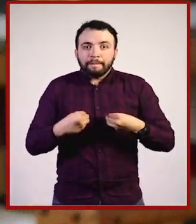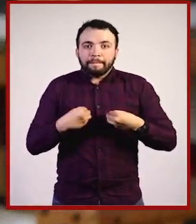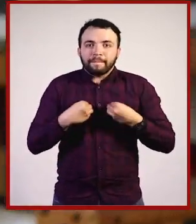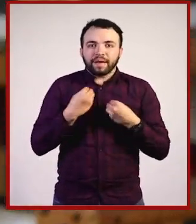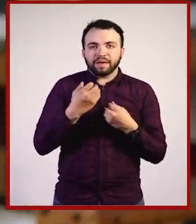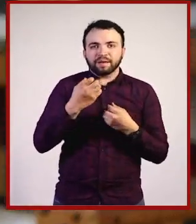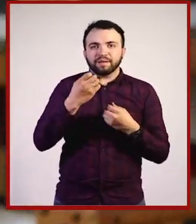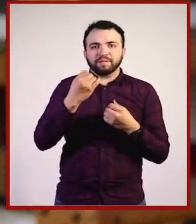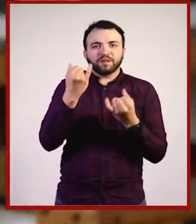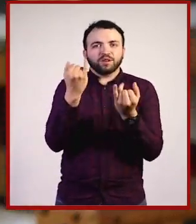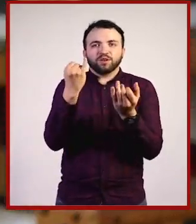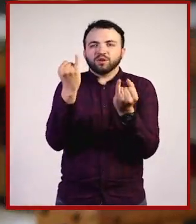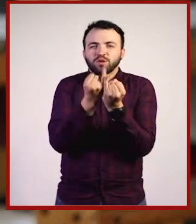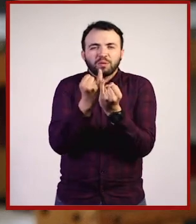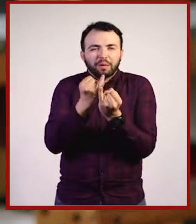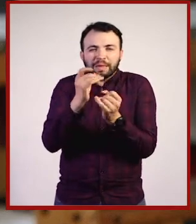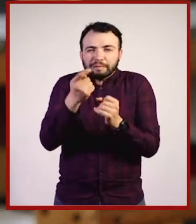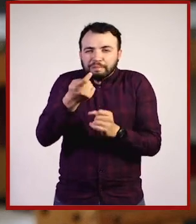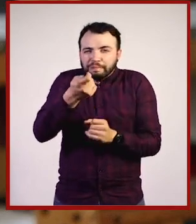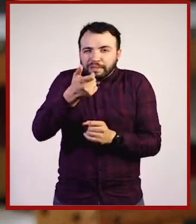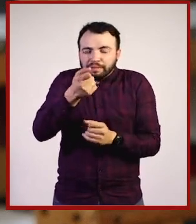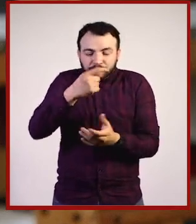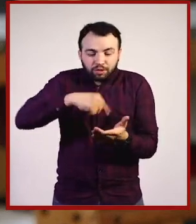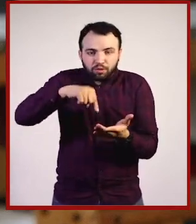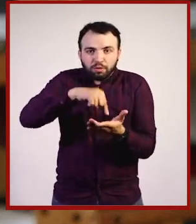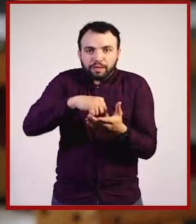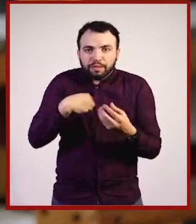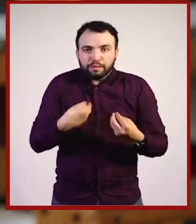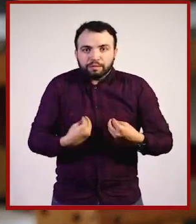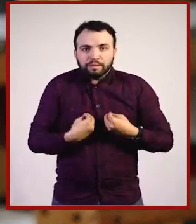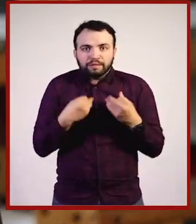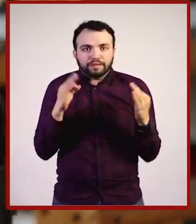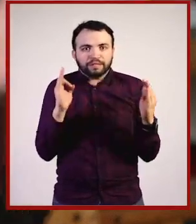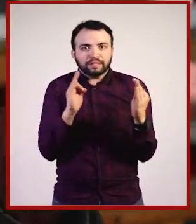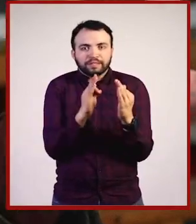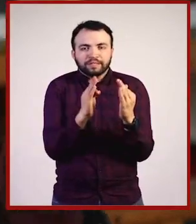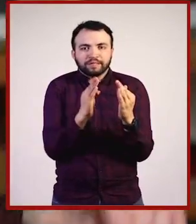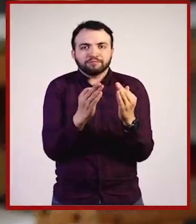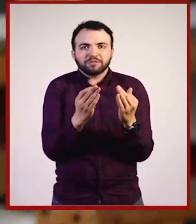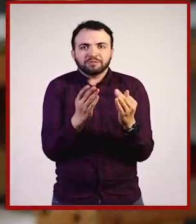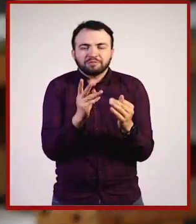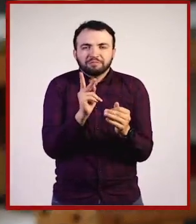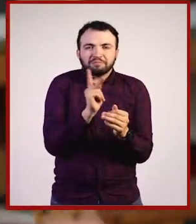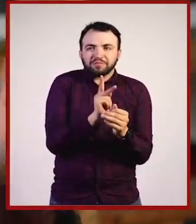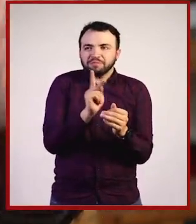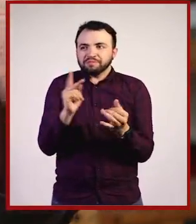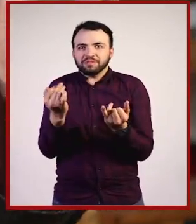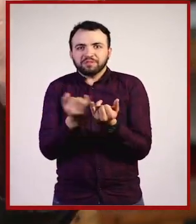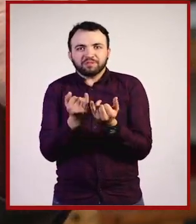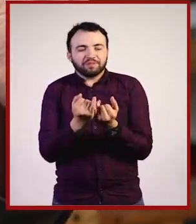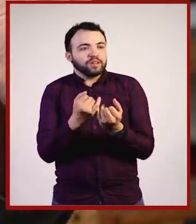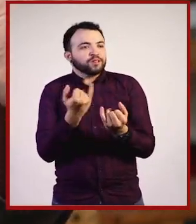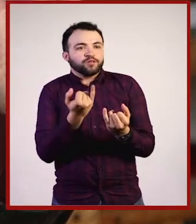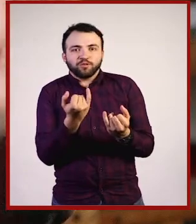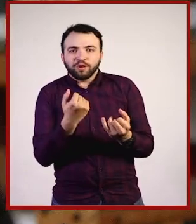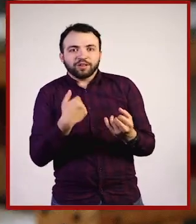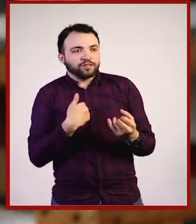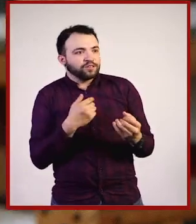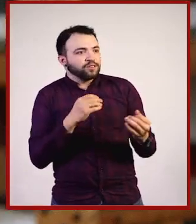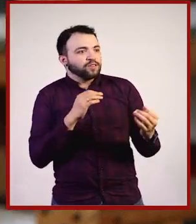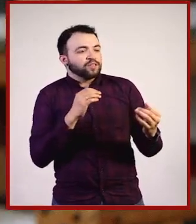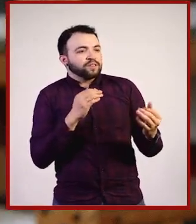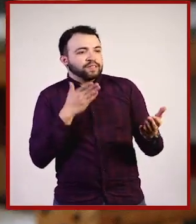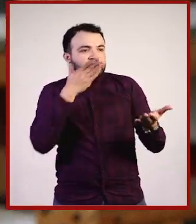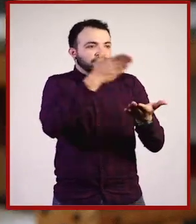estudiar, no le caen bien la mayoría de sus maestros, tiene problemas para conquistar a una chica, aunque finalmente lo logra,